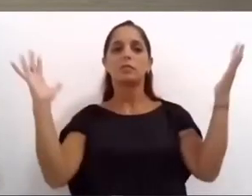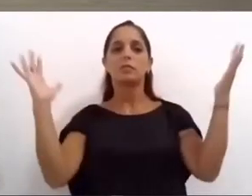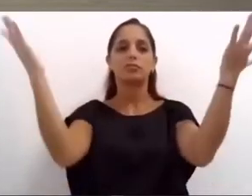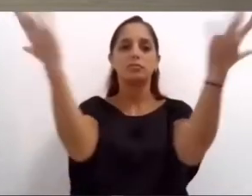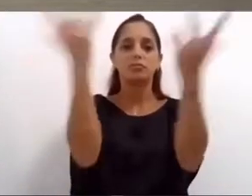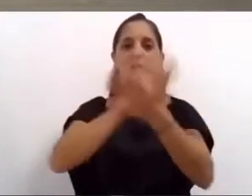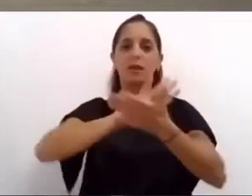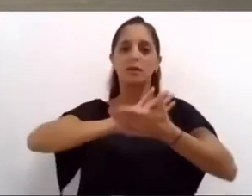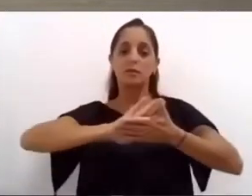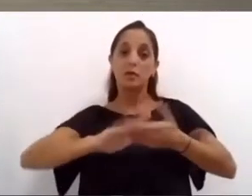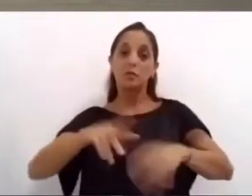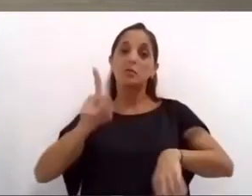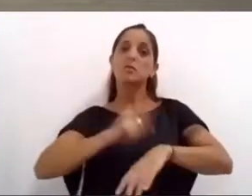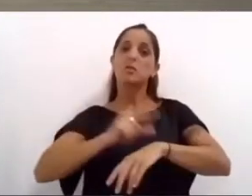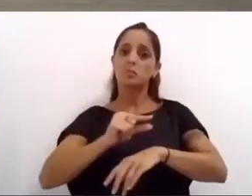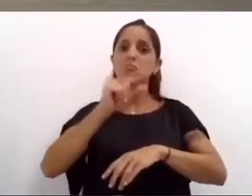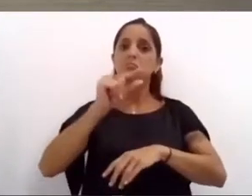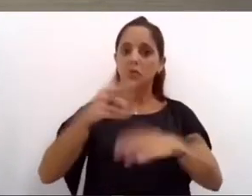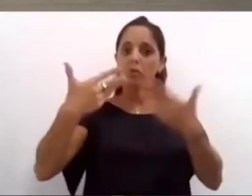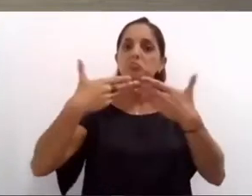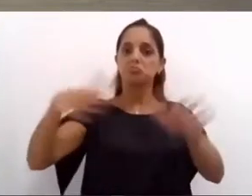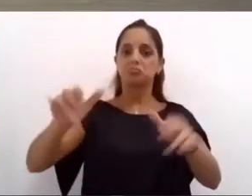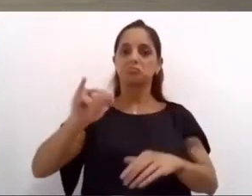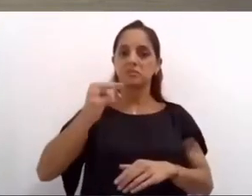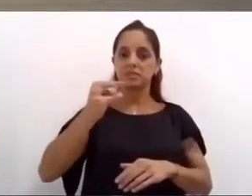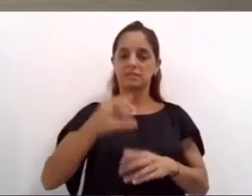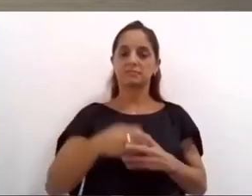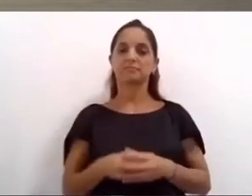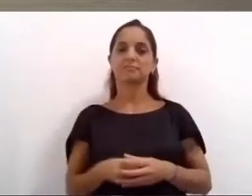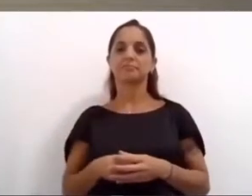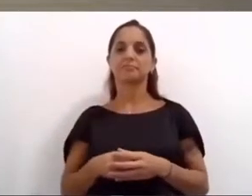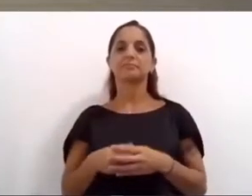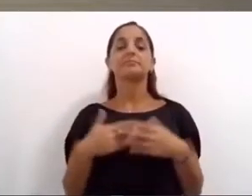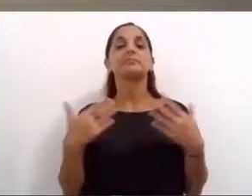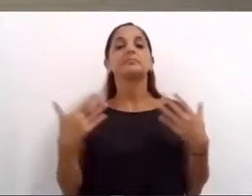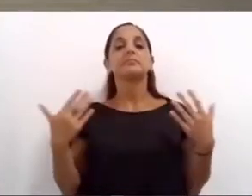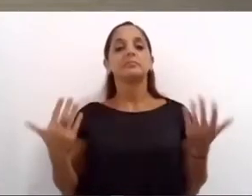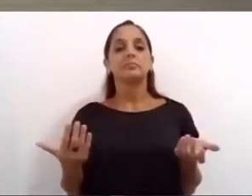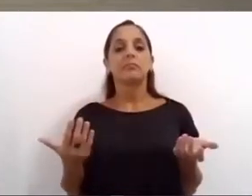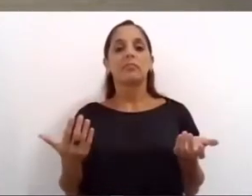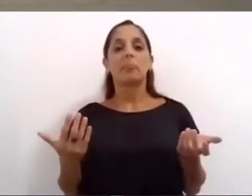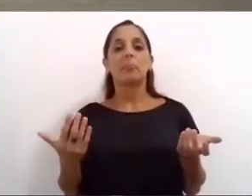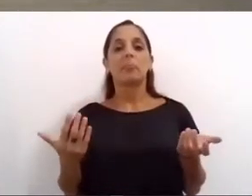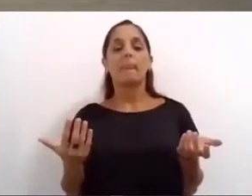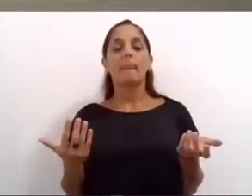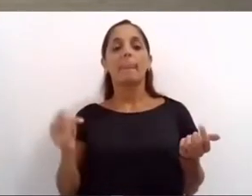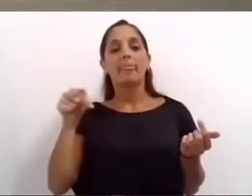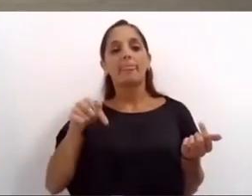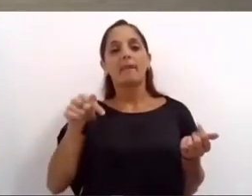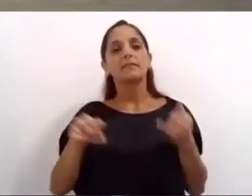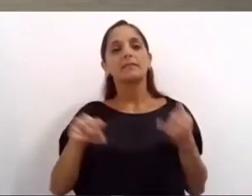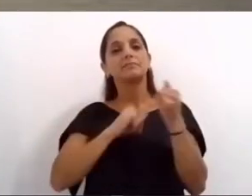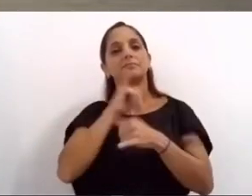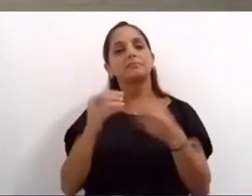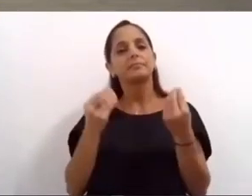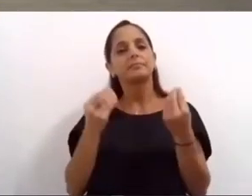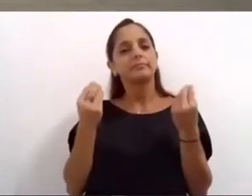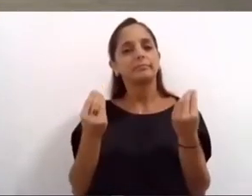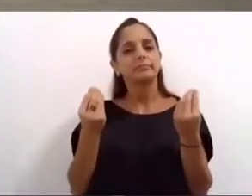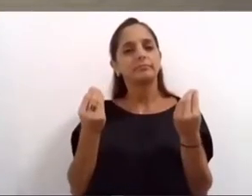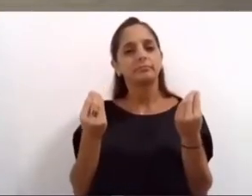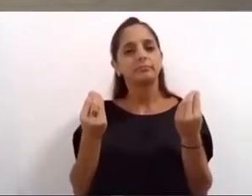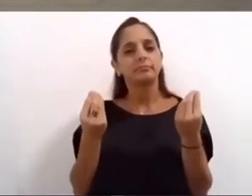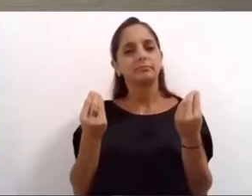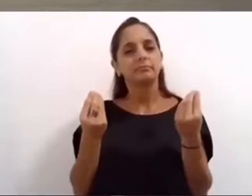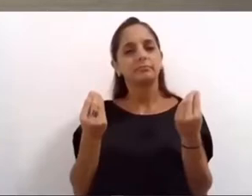poco tiempo vamos a poder hacer esa inauguración quiero apartarme también para que todos tengamos claro el valor que tiene esa fue